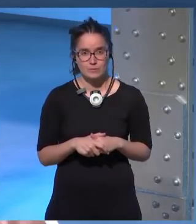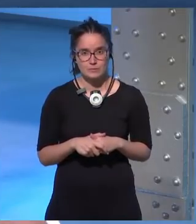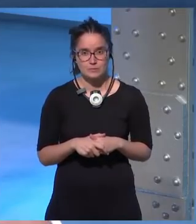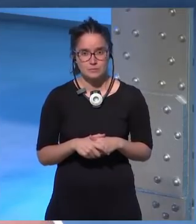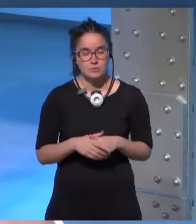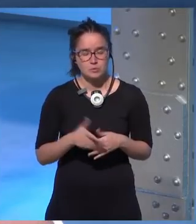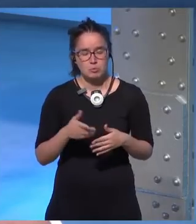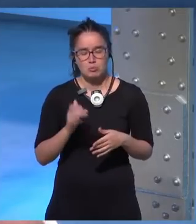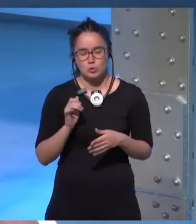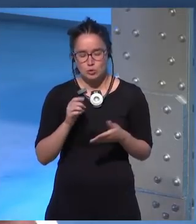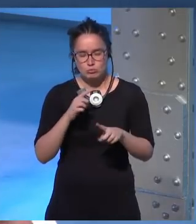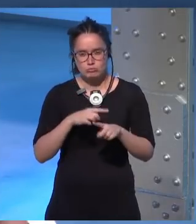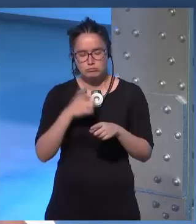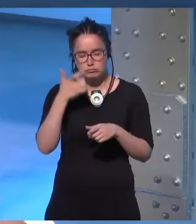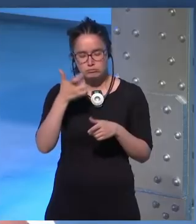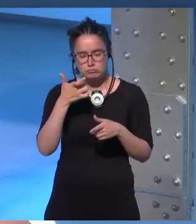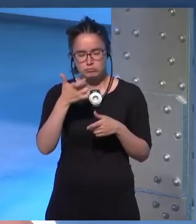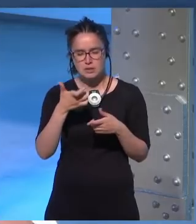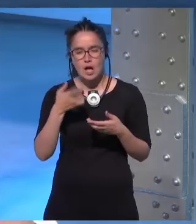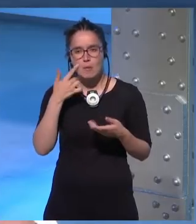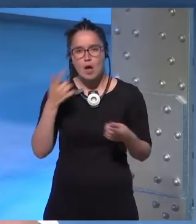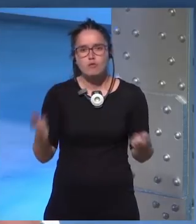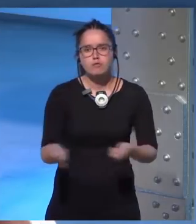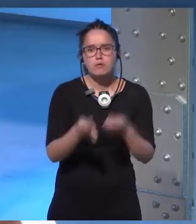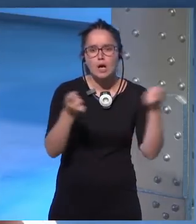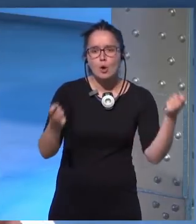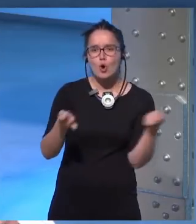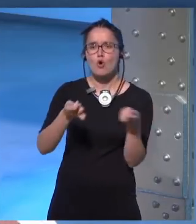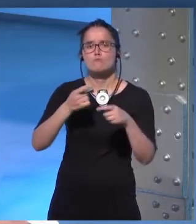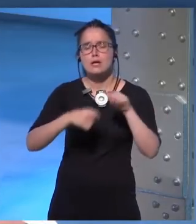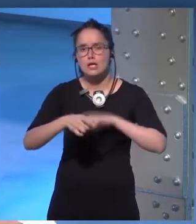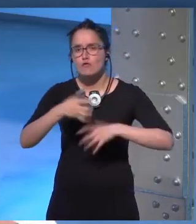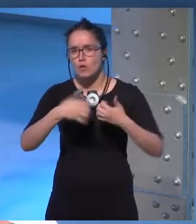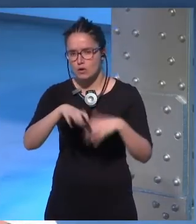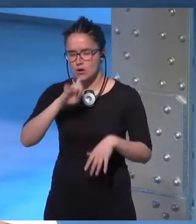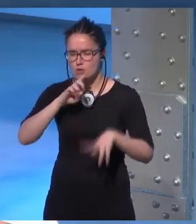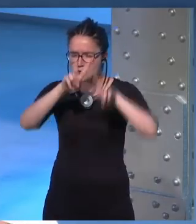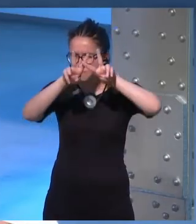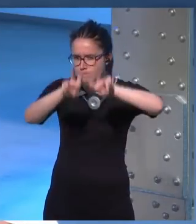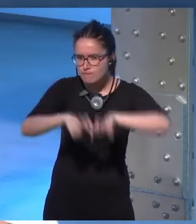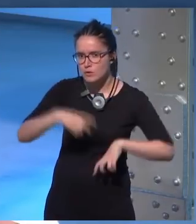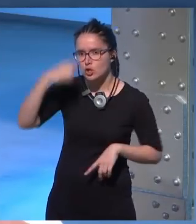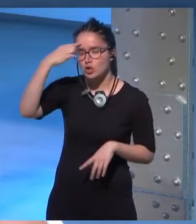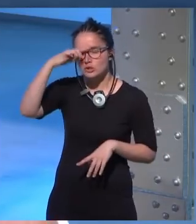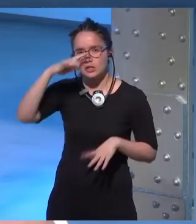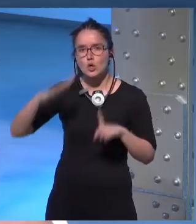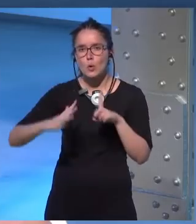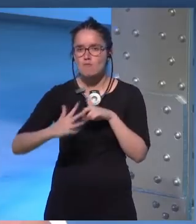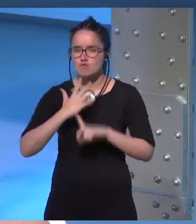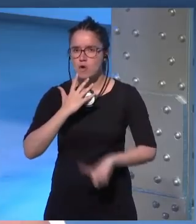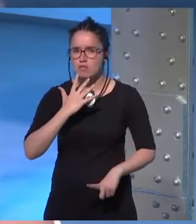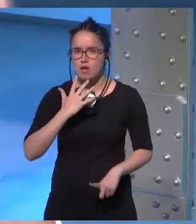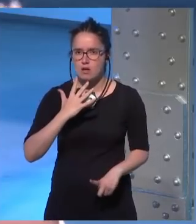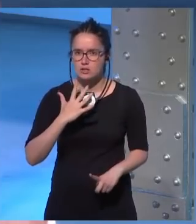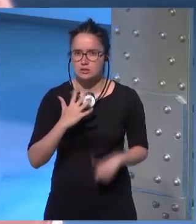me paso mucho tiempo analizando cómo funcionan las campañas de marketing y sé que eso ha tenido una influencia en la forma